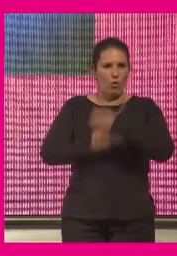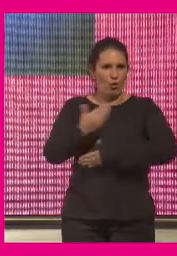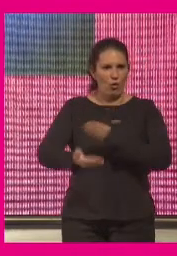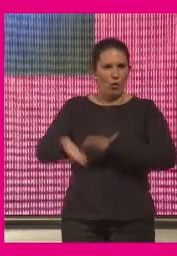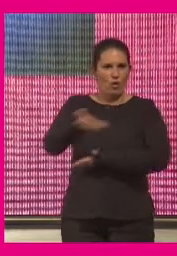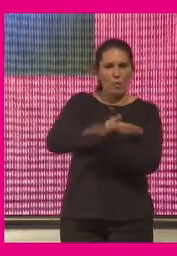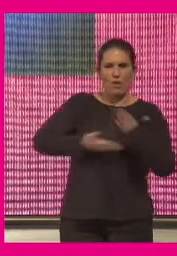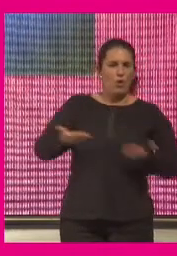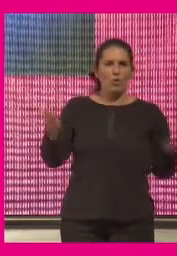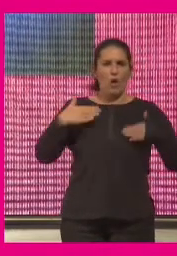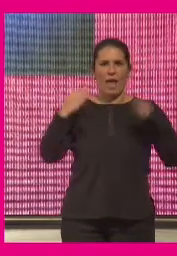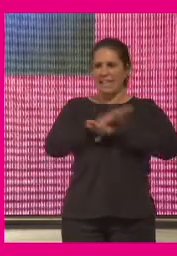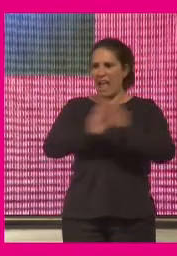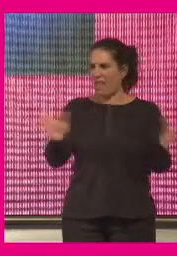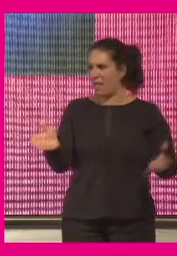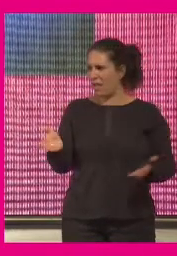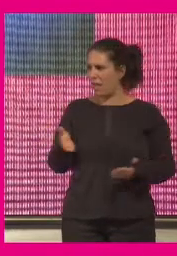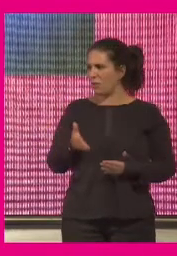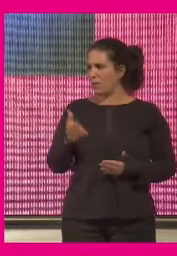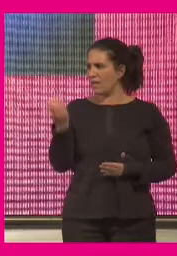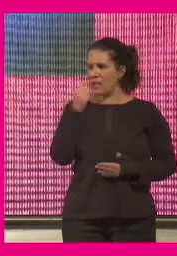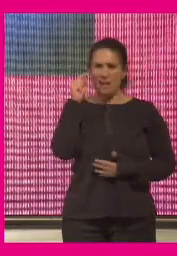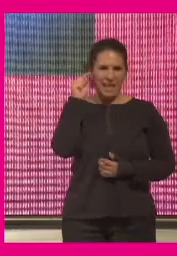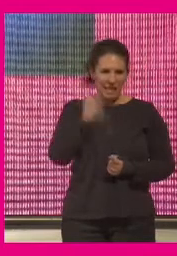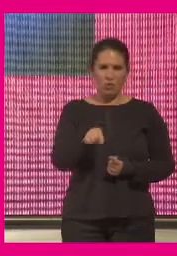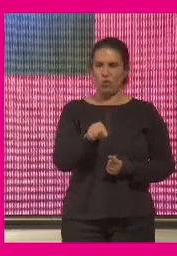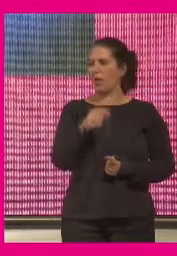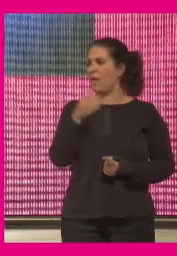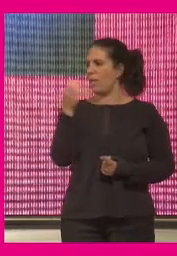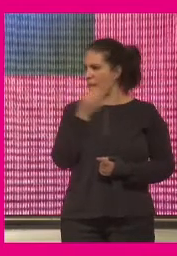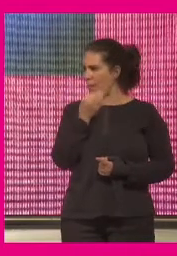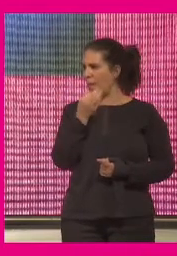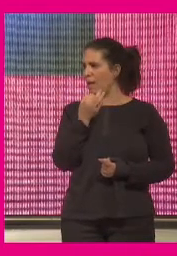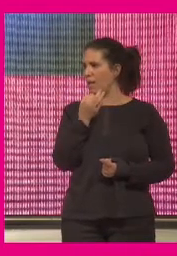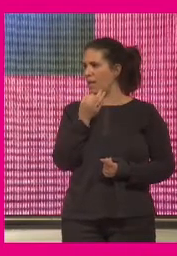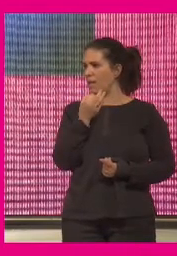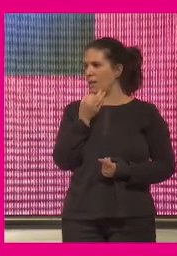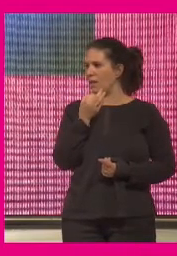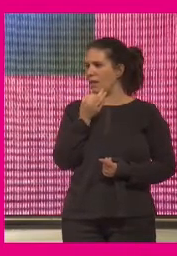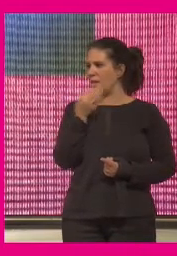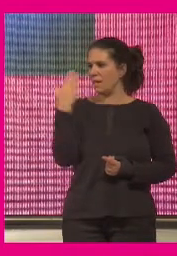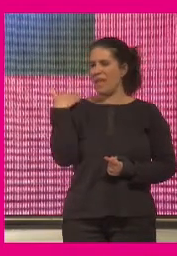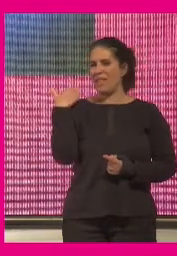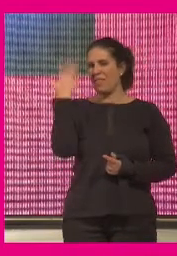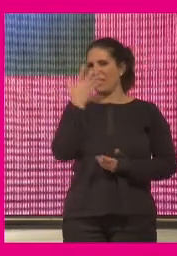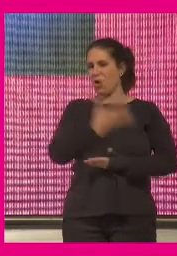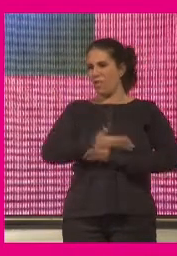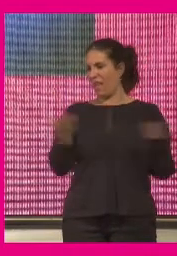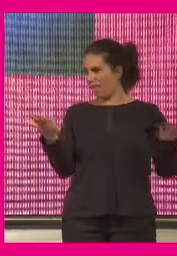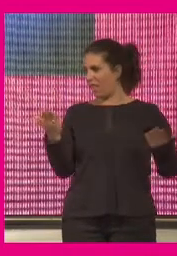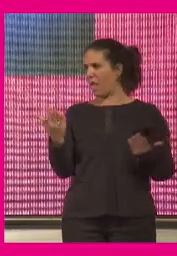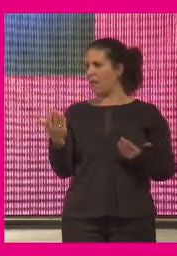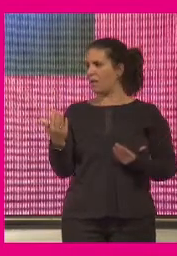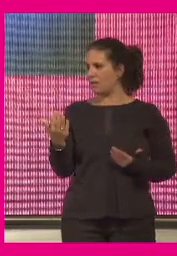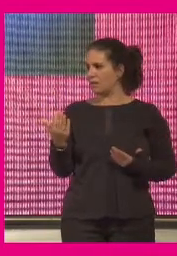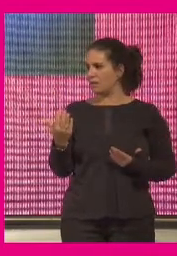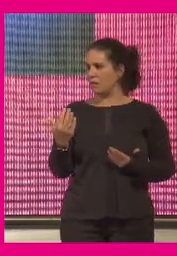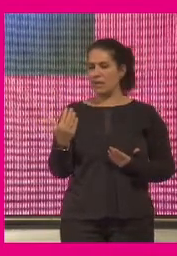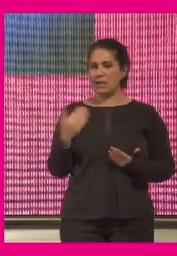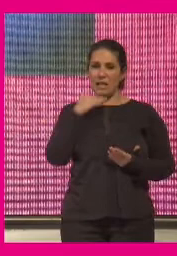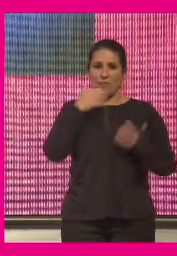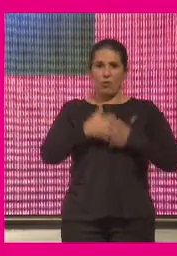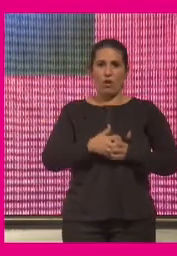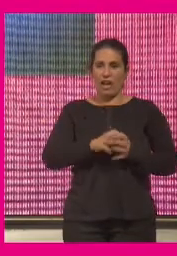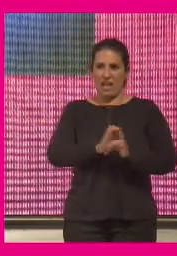nada necesitamos yo creo que es nuestra gran carencia hemos pasado un umbral de desconfianza a partir del cual casi nada